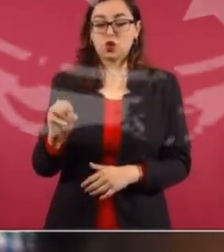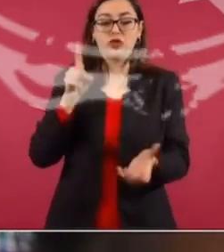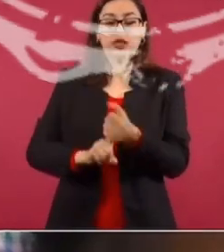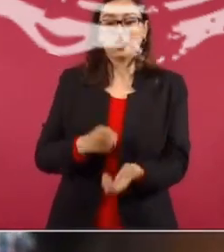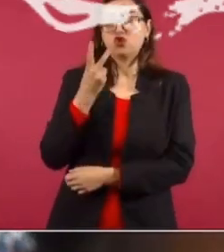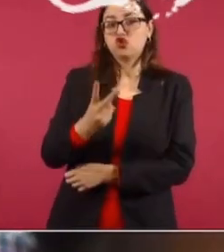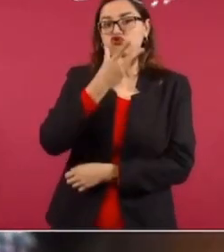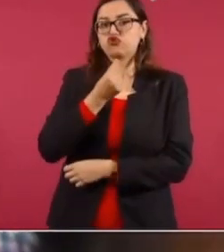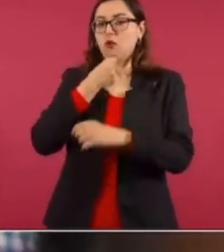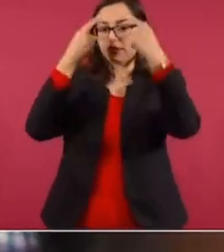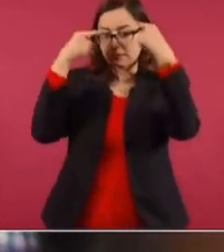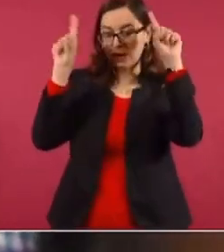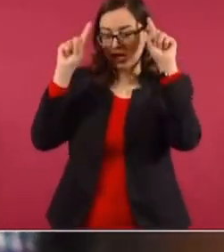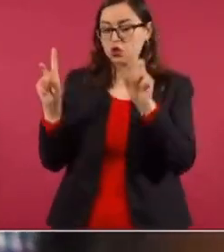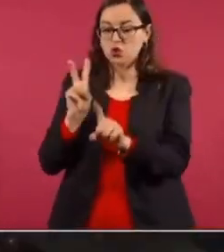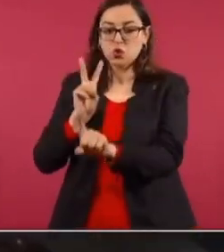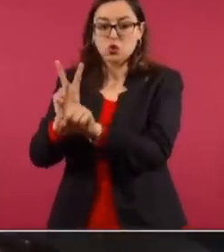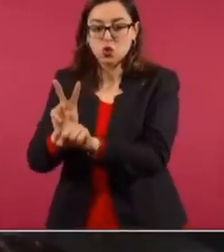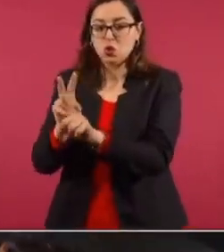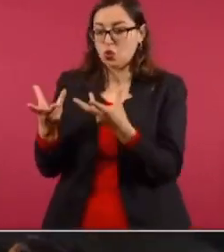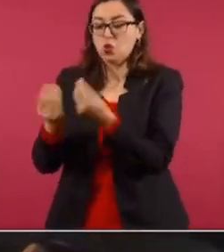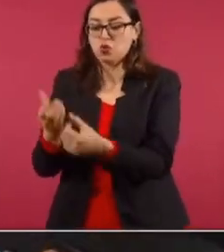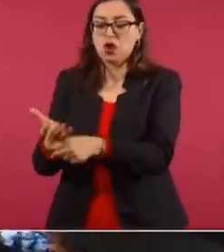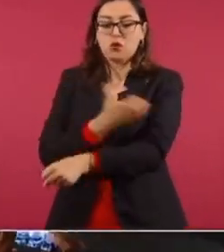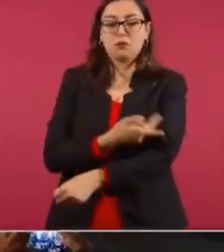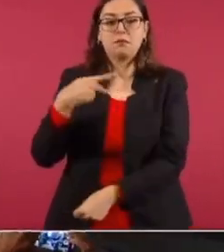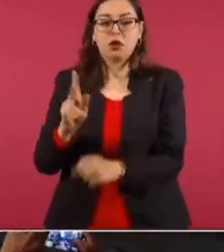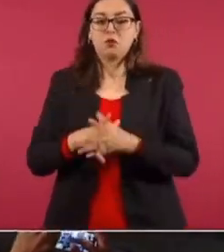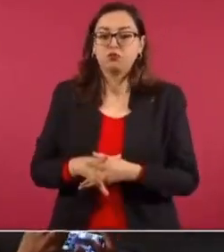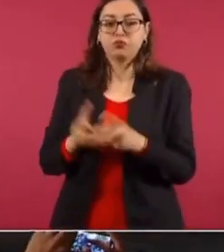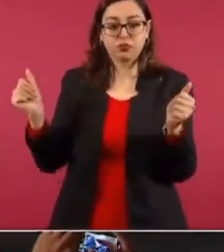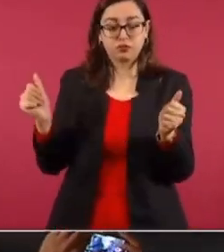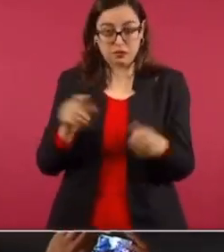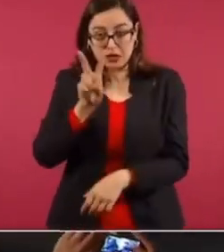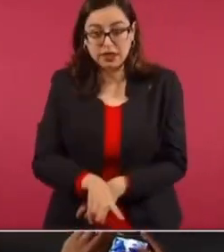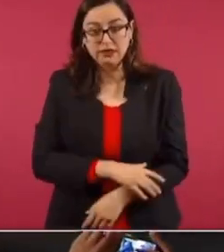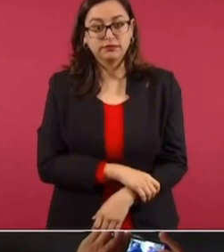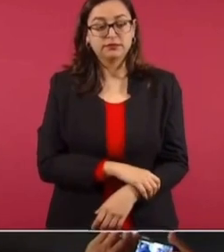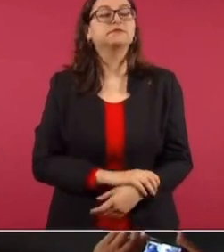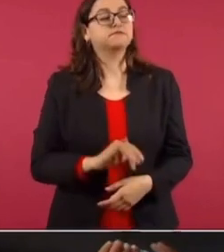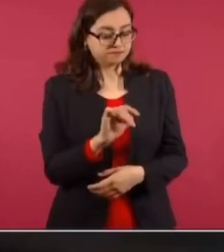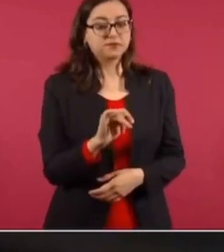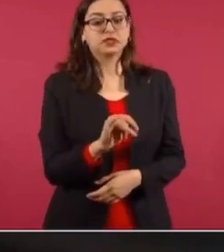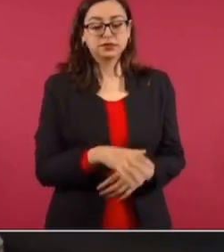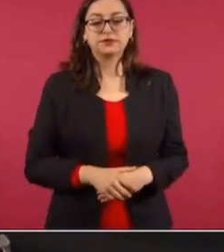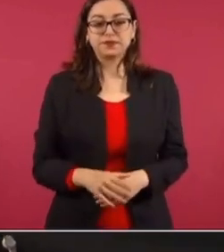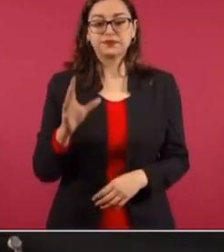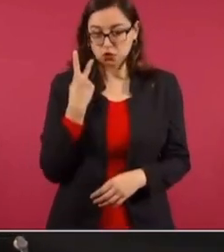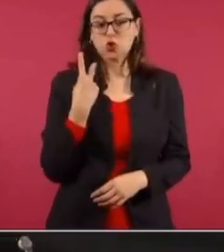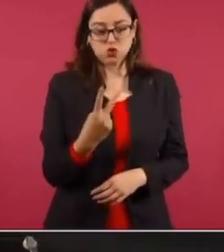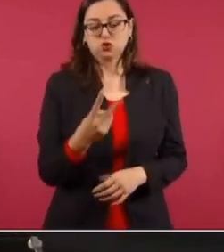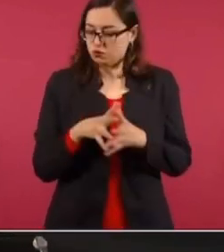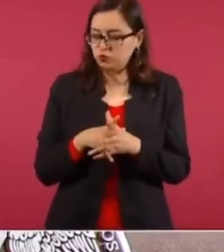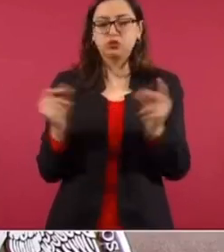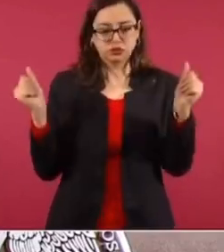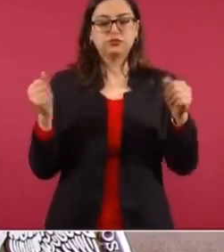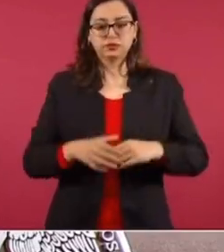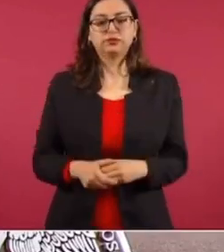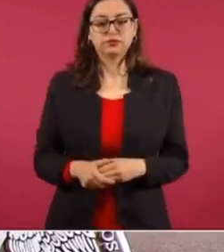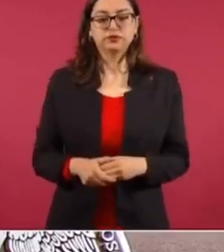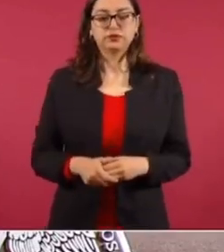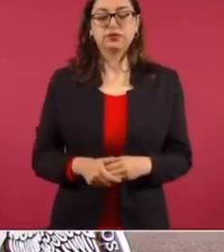¿Usted esta información, es real la desaparición? Sí, hay dos marinos desaparecidos, estaban trabajando en